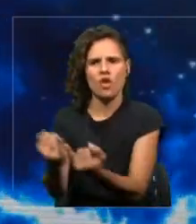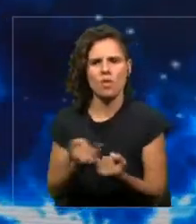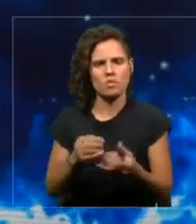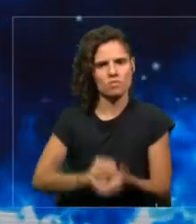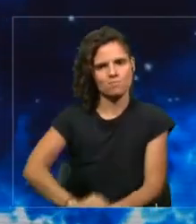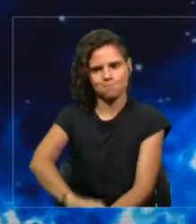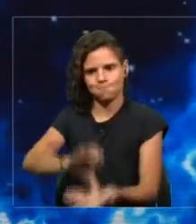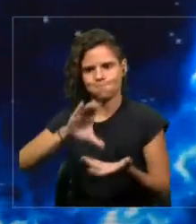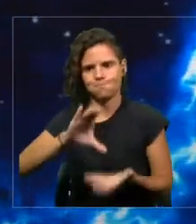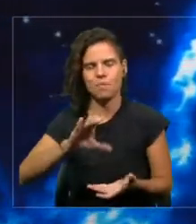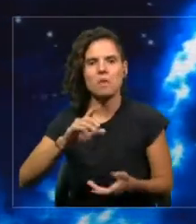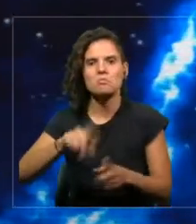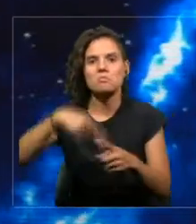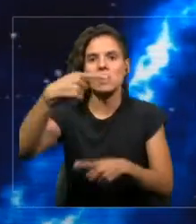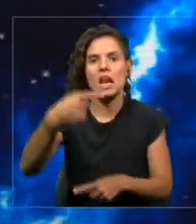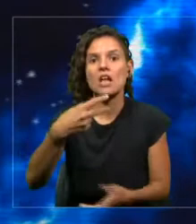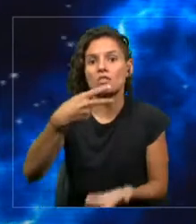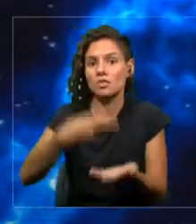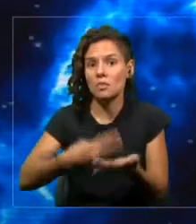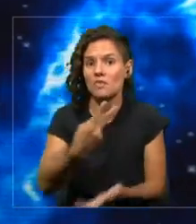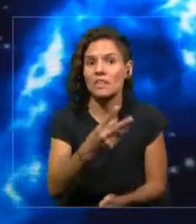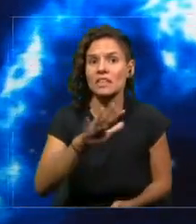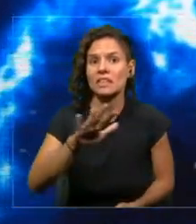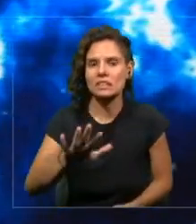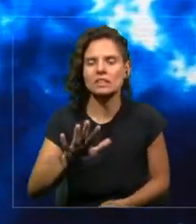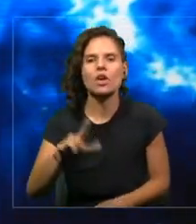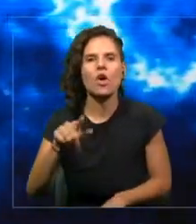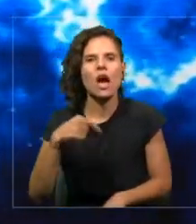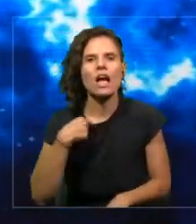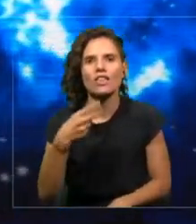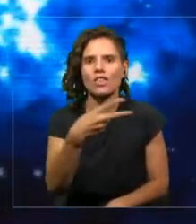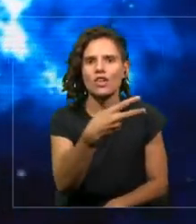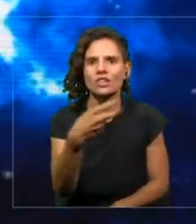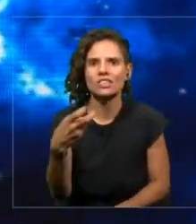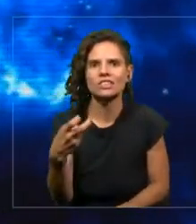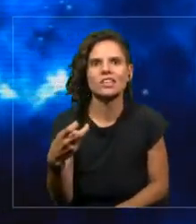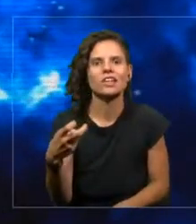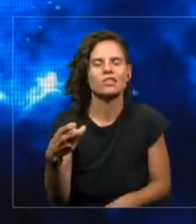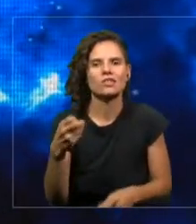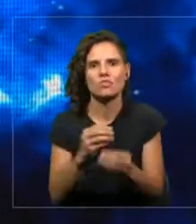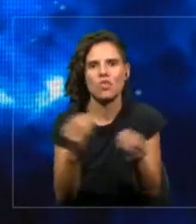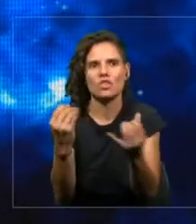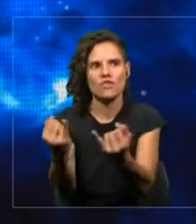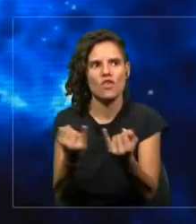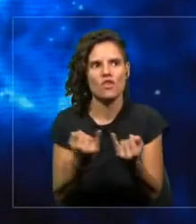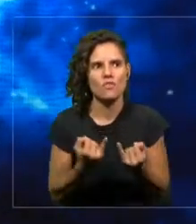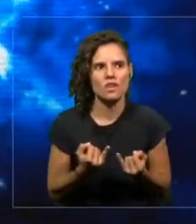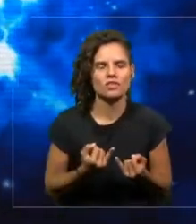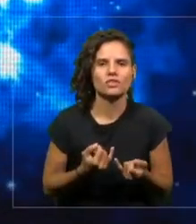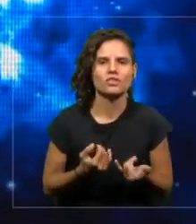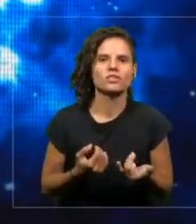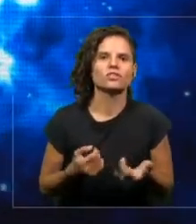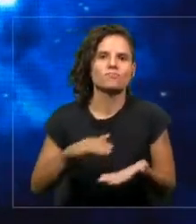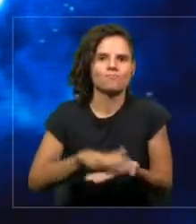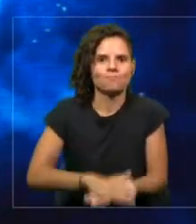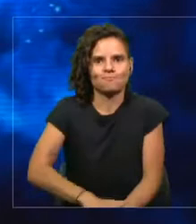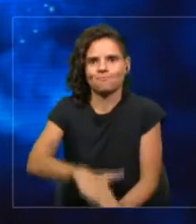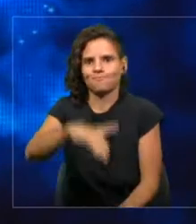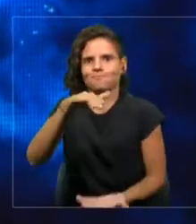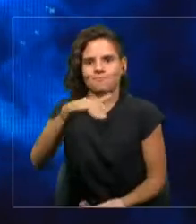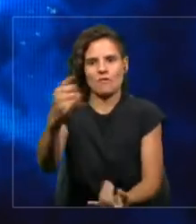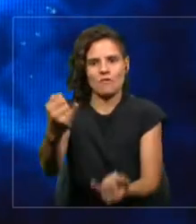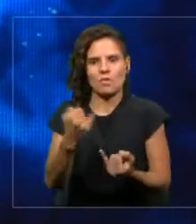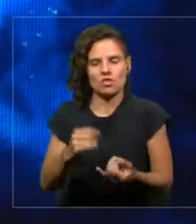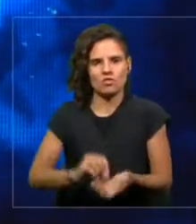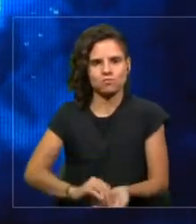alcanzar una volumetría global de 200 zettabytes de información. Esto no es mucha información, no es muchísima información. Es una información